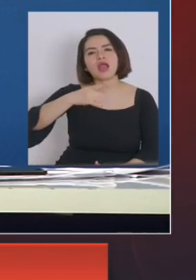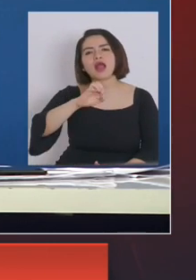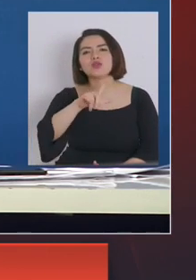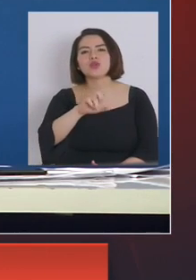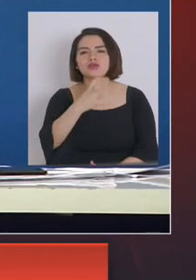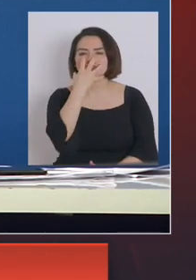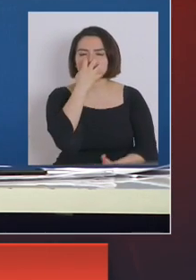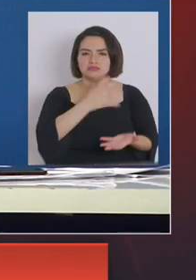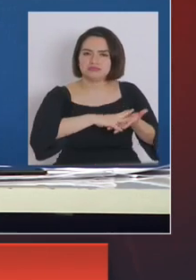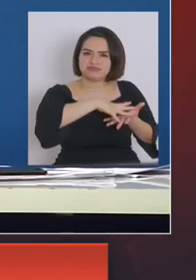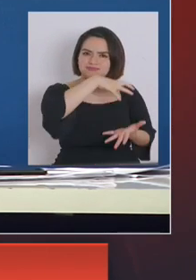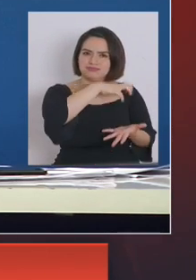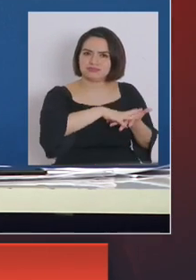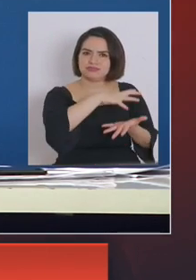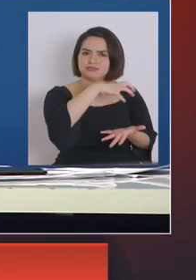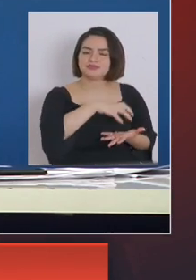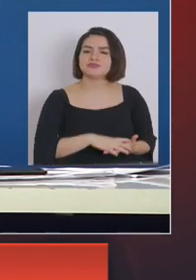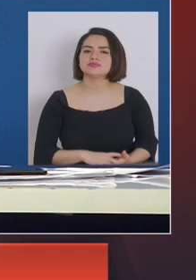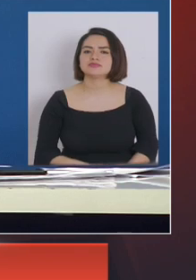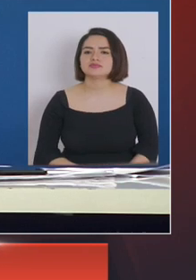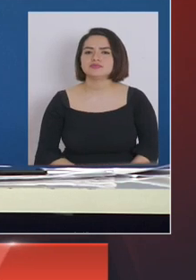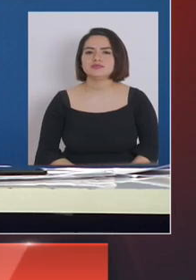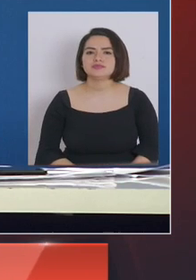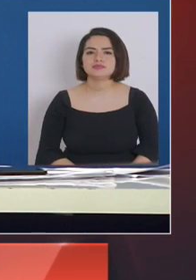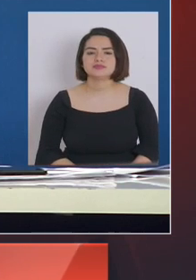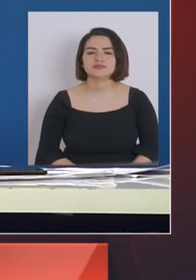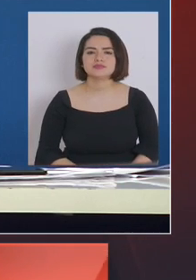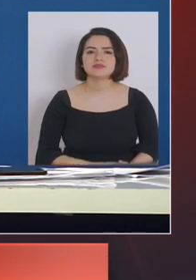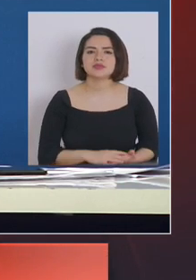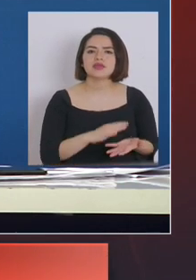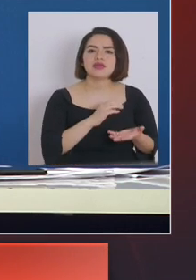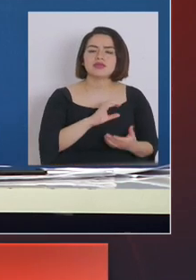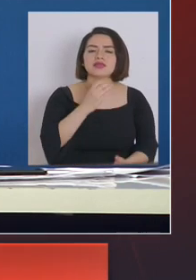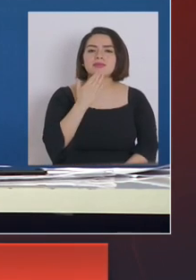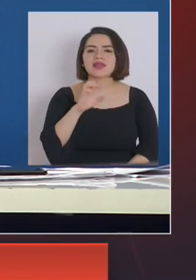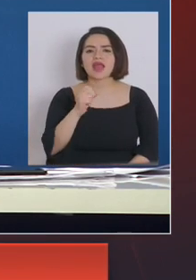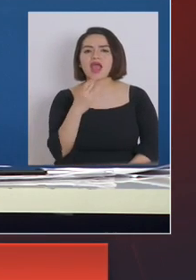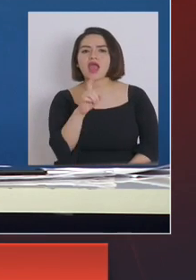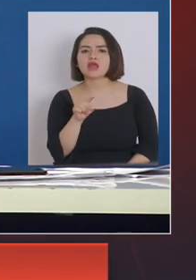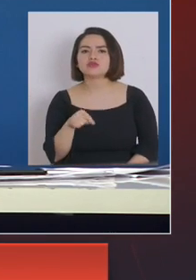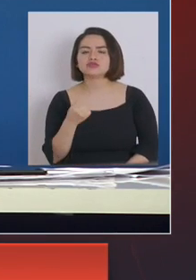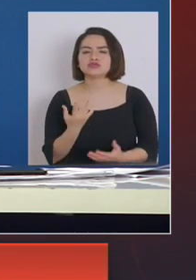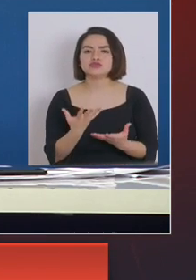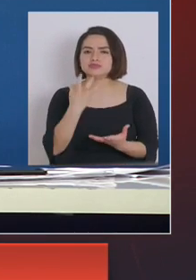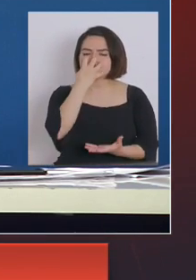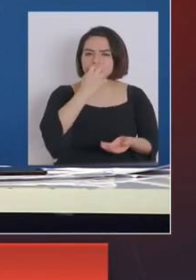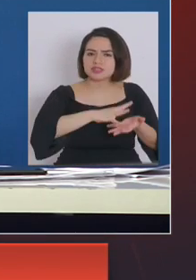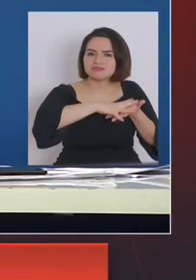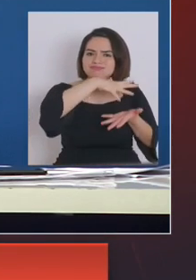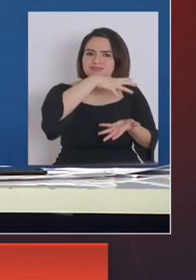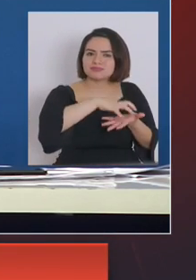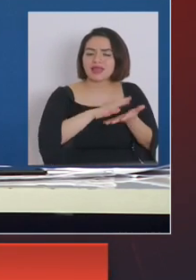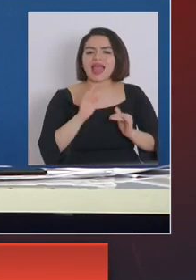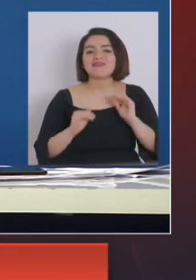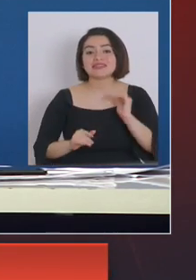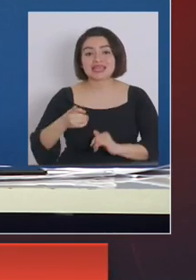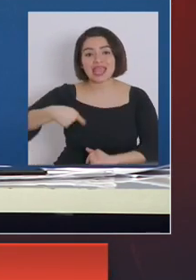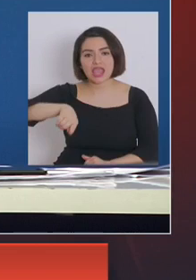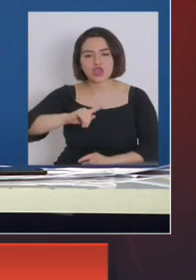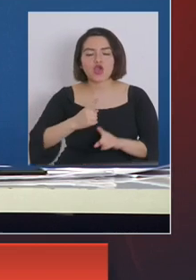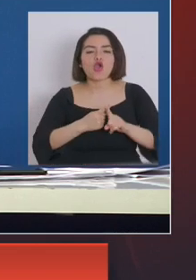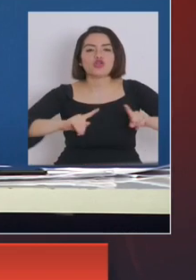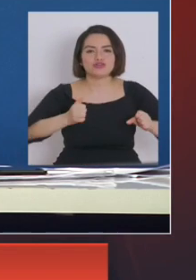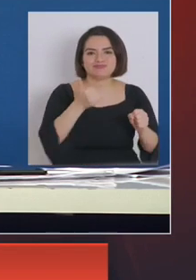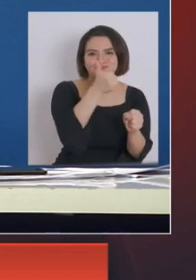de oxígeno, halos de alta concentración de oxígeno, por lo tanto muchas veces esos pacientes están en esa